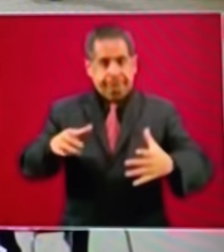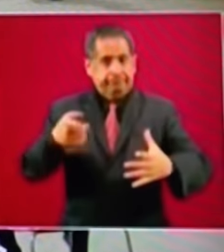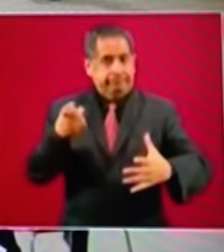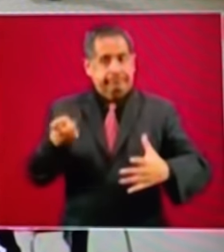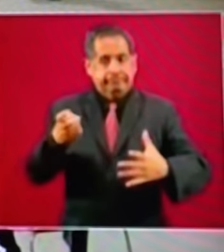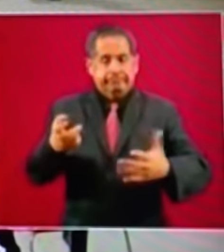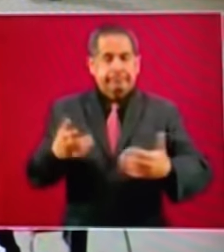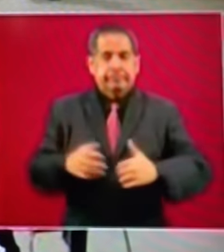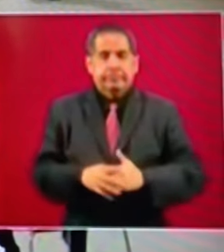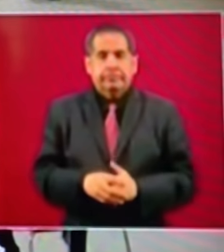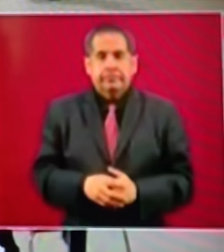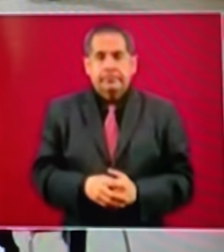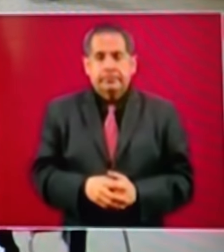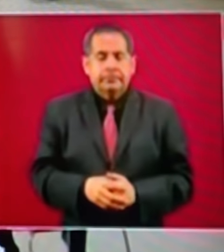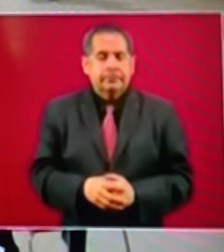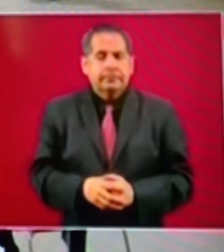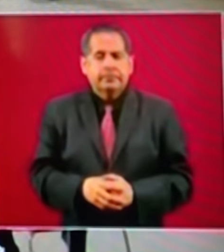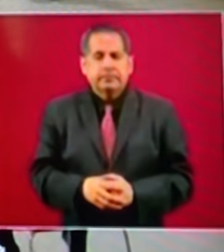ese